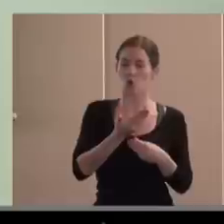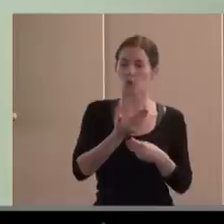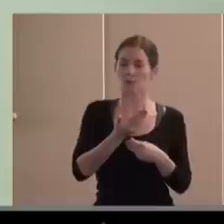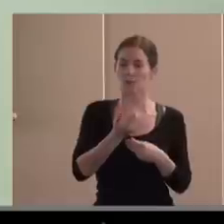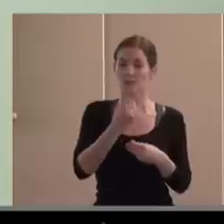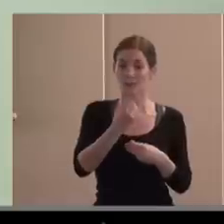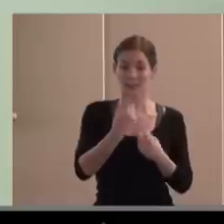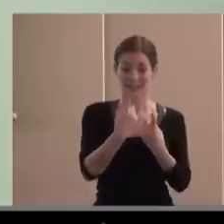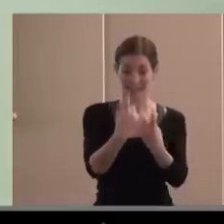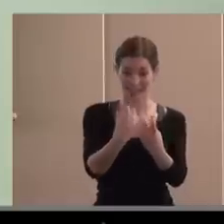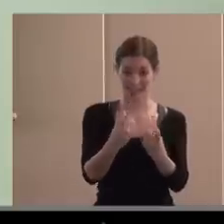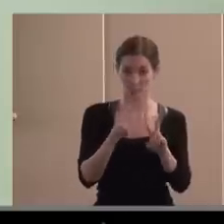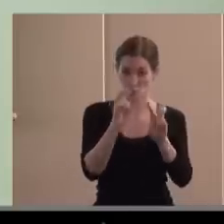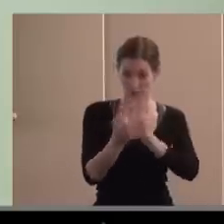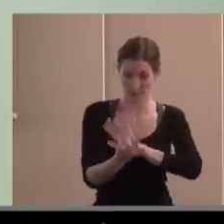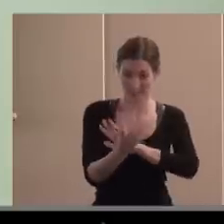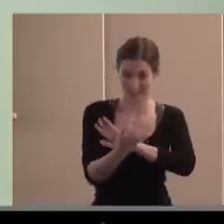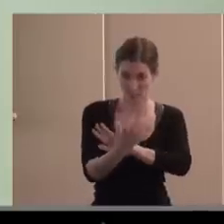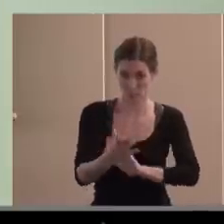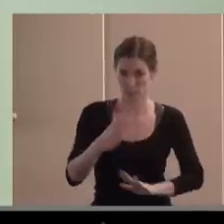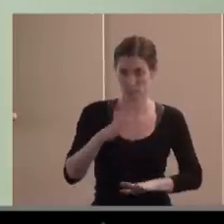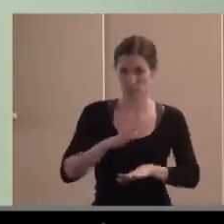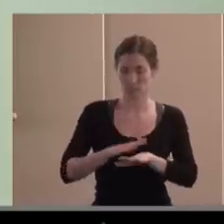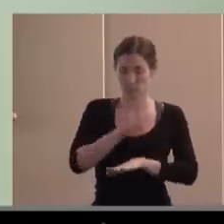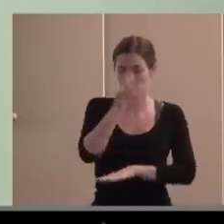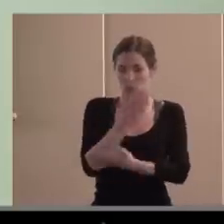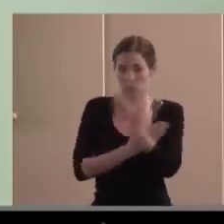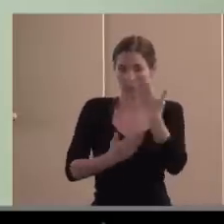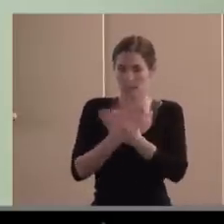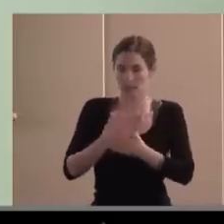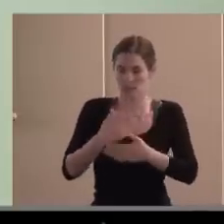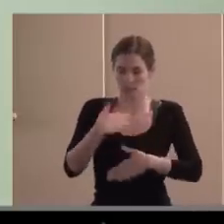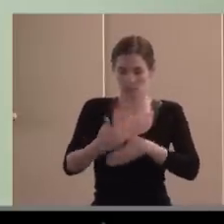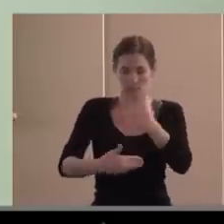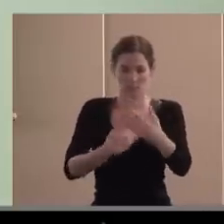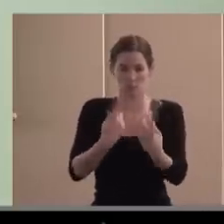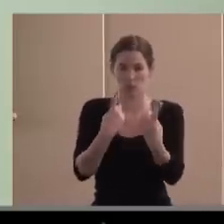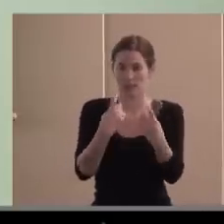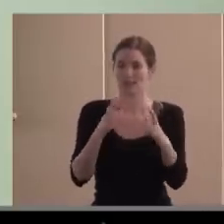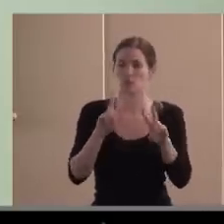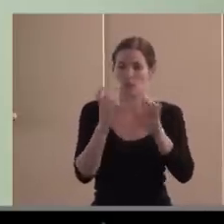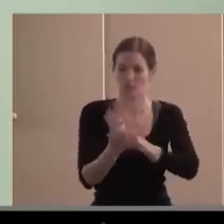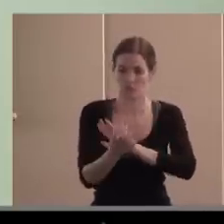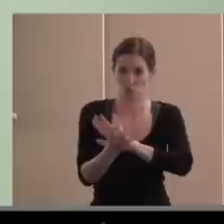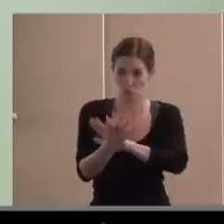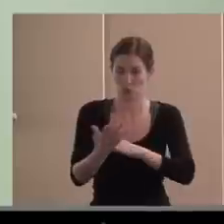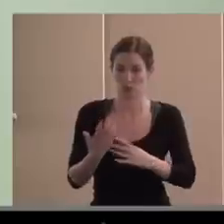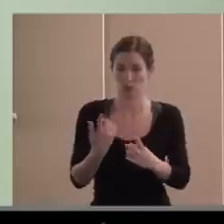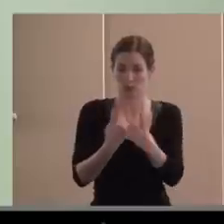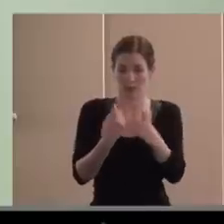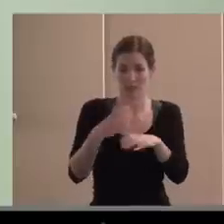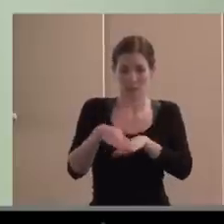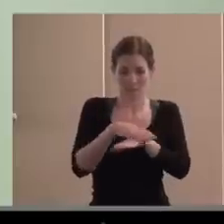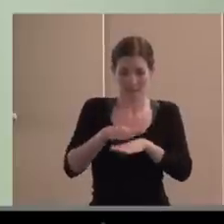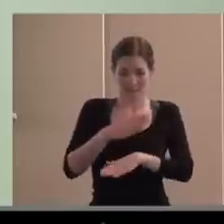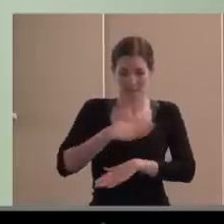necesidades nuevas, las personas con discapacidad van teniendo necesidades nuevas, a medida que avanzamos, muchas de nuestras necesidades básicas, mal que